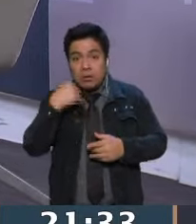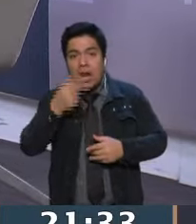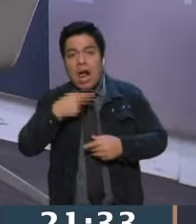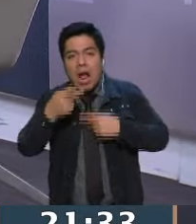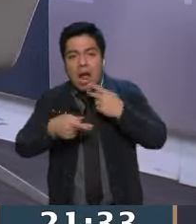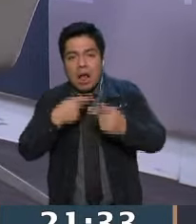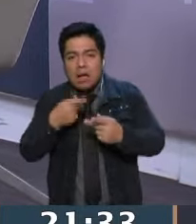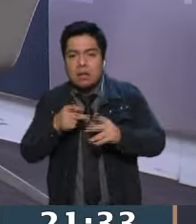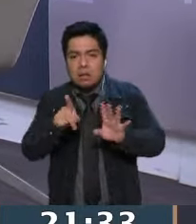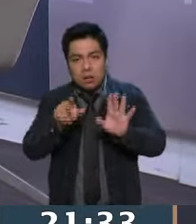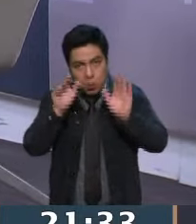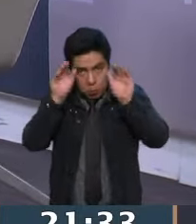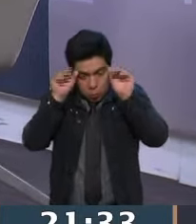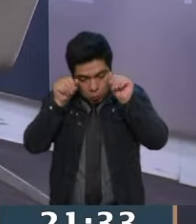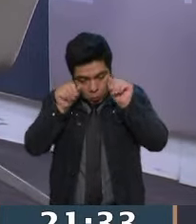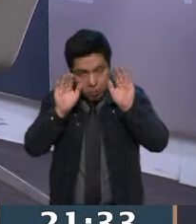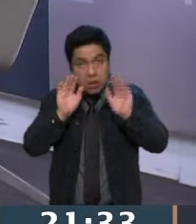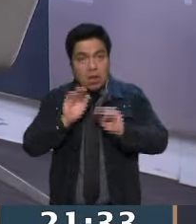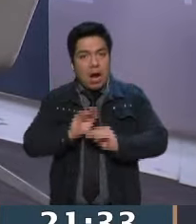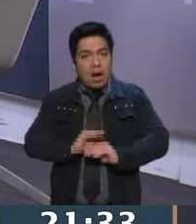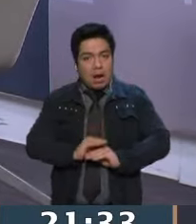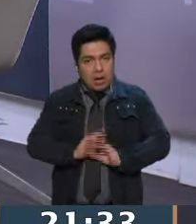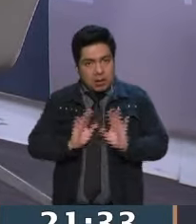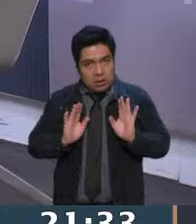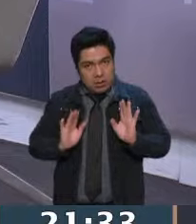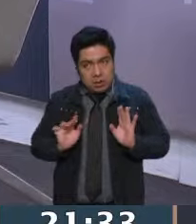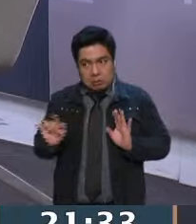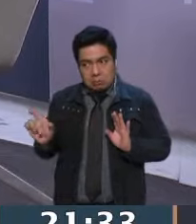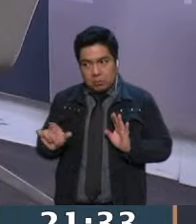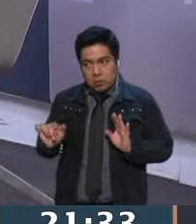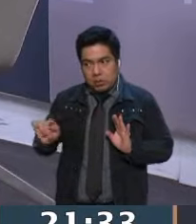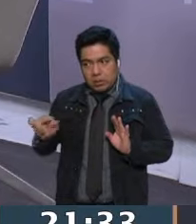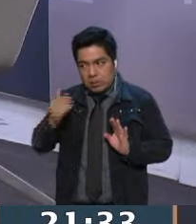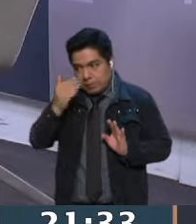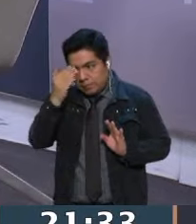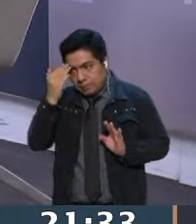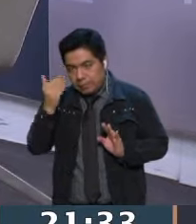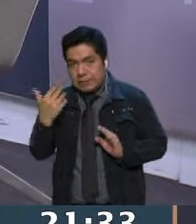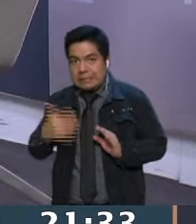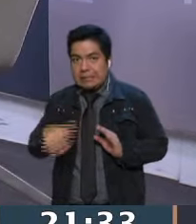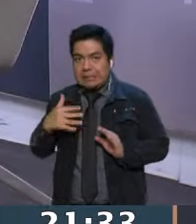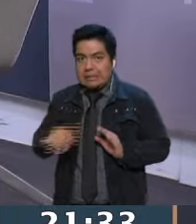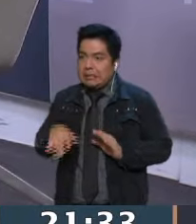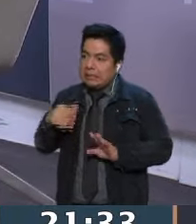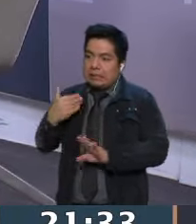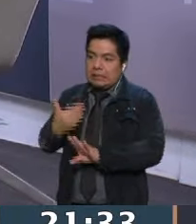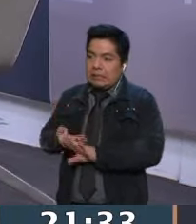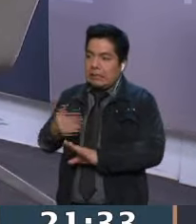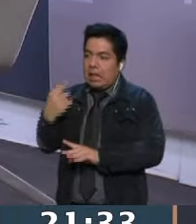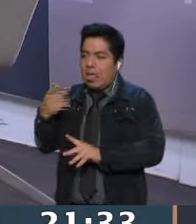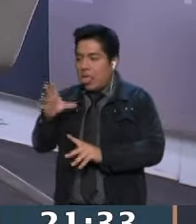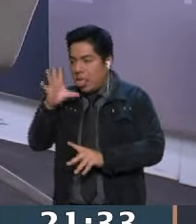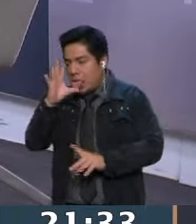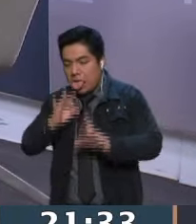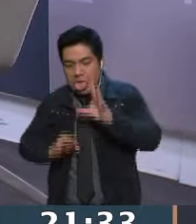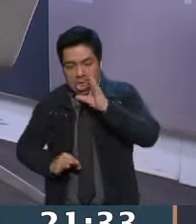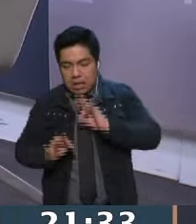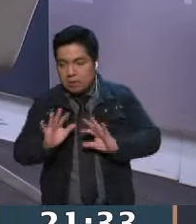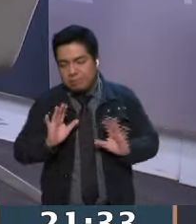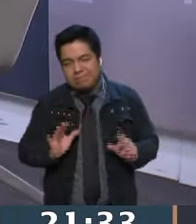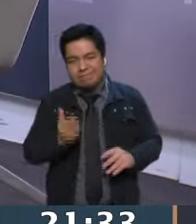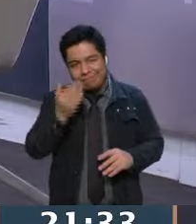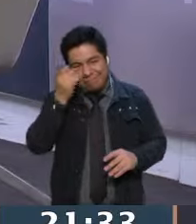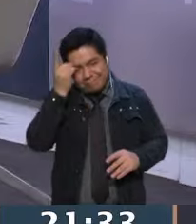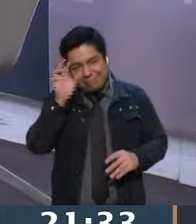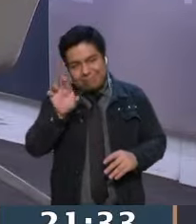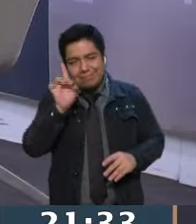tener la cola corta. No sé cómo ha sido esta situación con Xochitl Galvez, pero me parece que ya le han pisado bastantes veces su pasado. Doctora, le agradezco